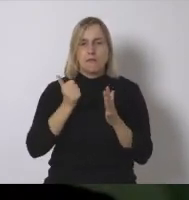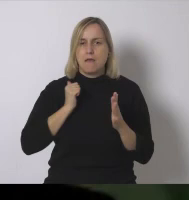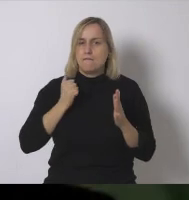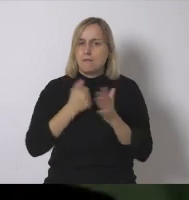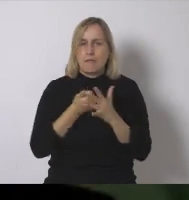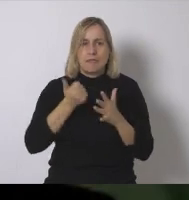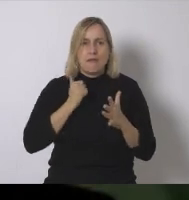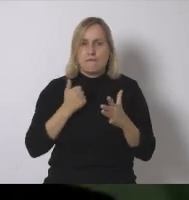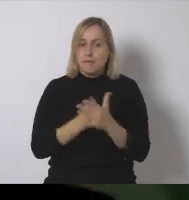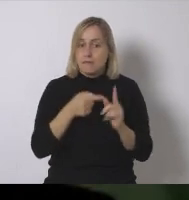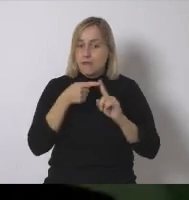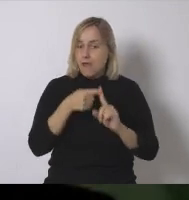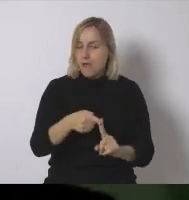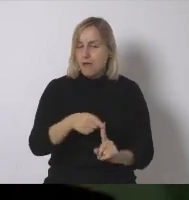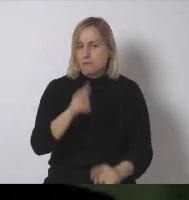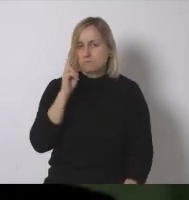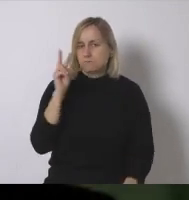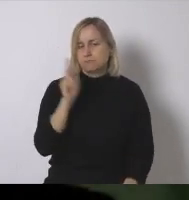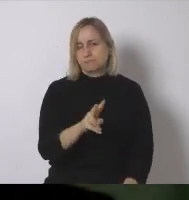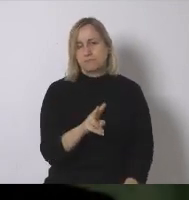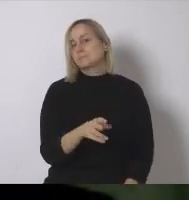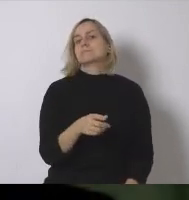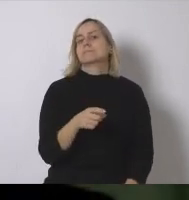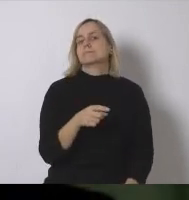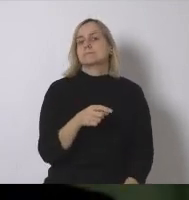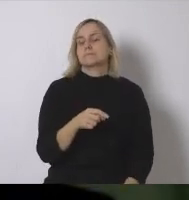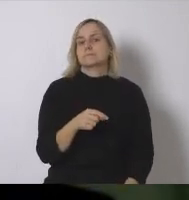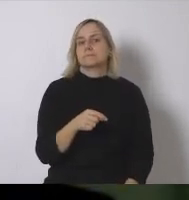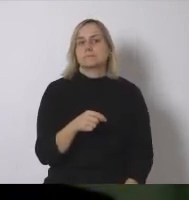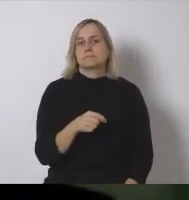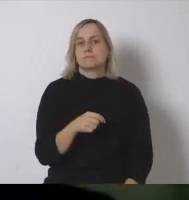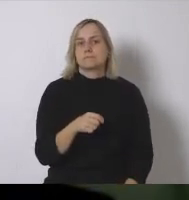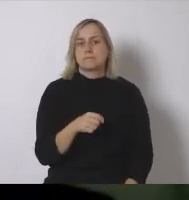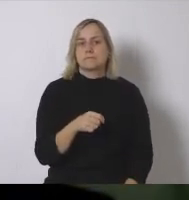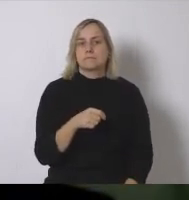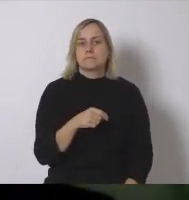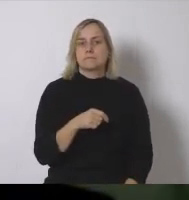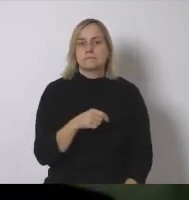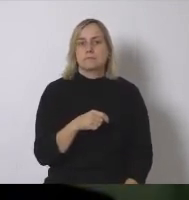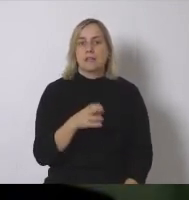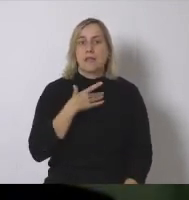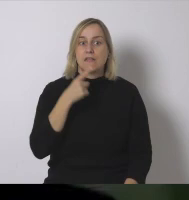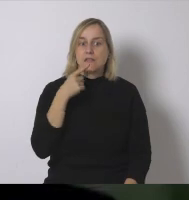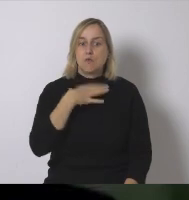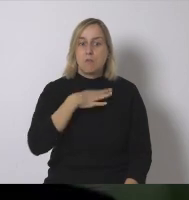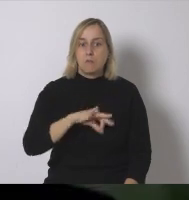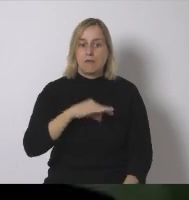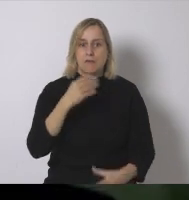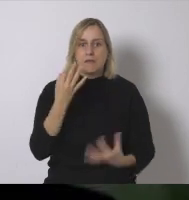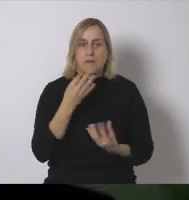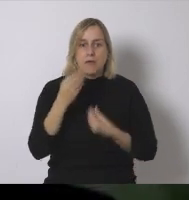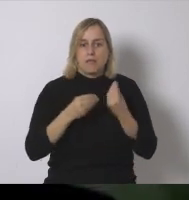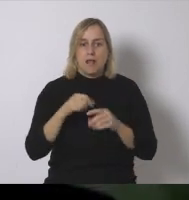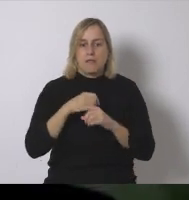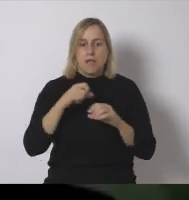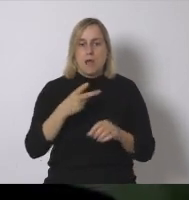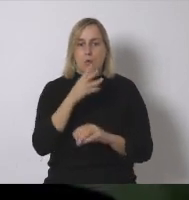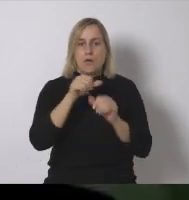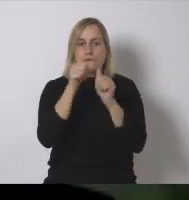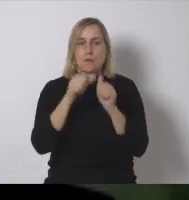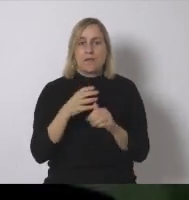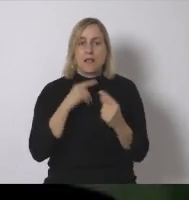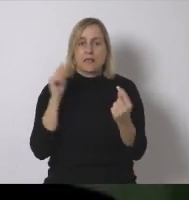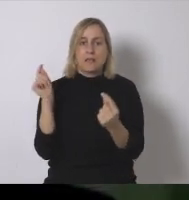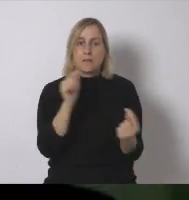eficiencia esto es lo primero y es aquí donde debemos poner el foco también dicho esto tendremos que hacerlo de algún